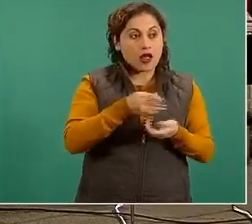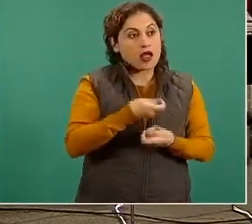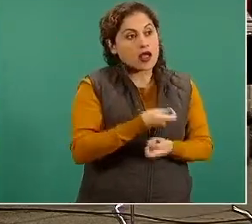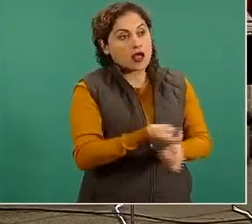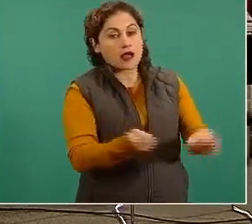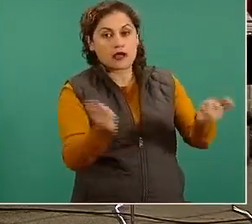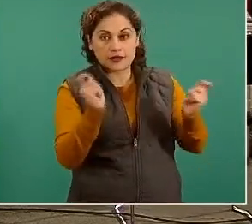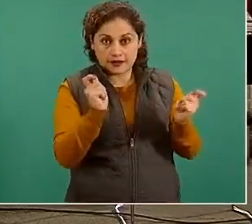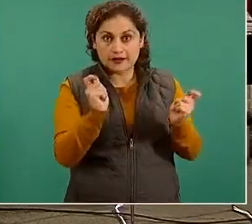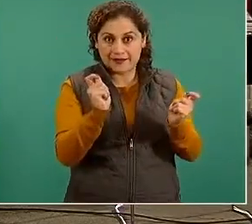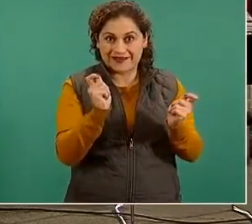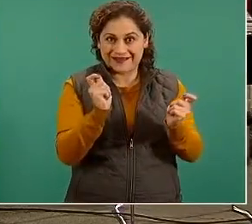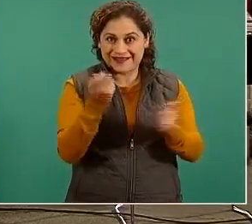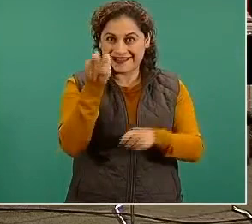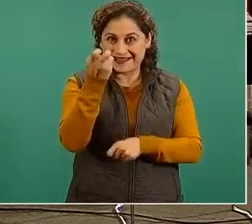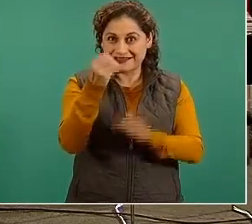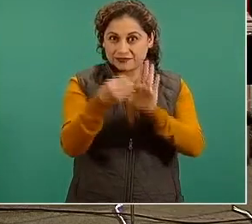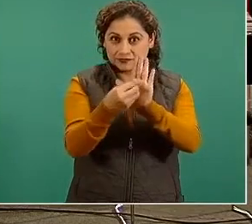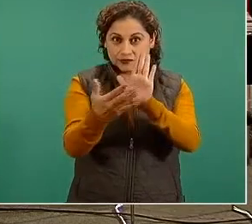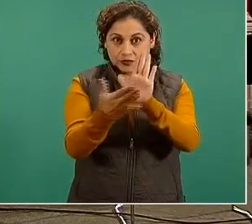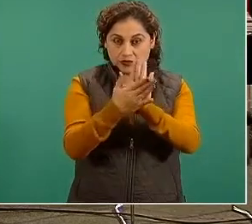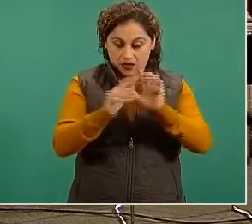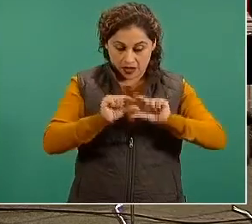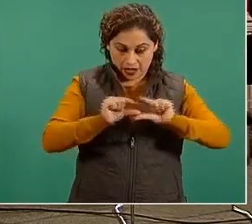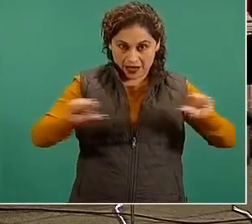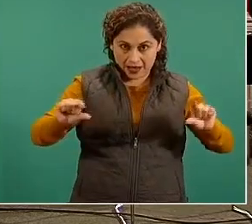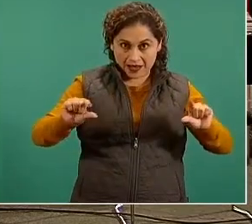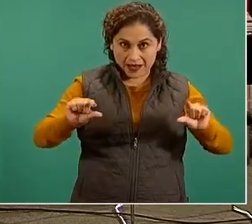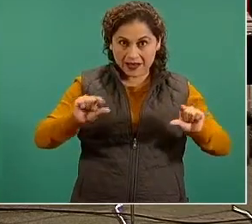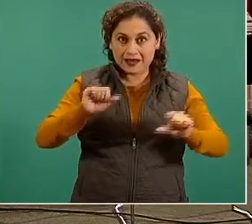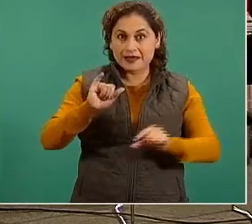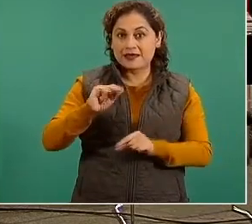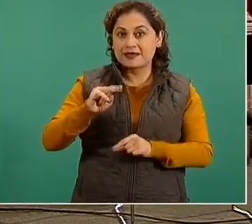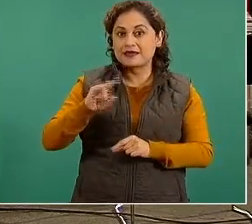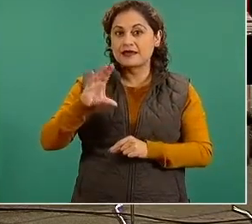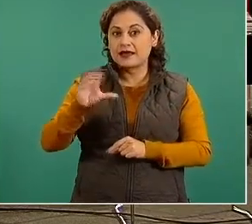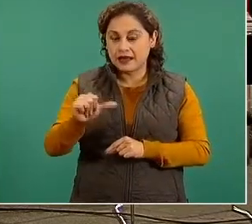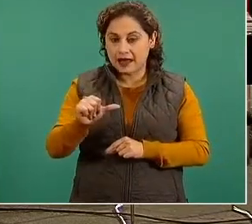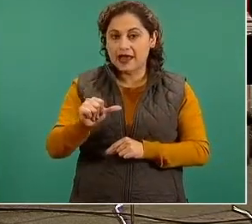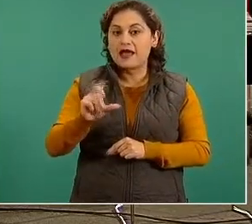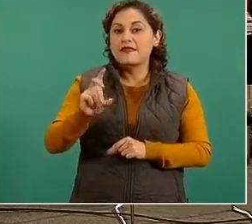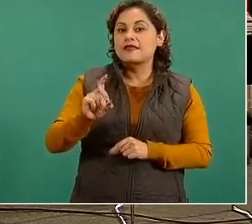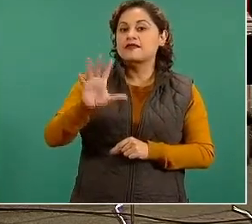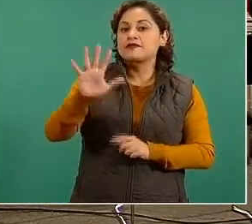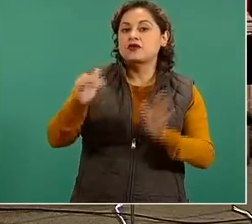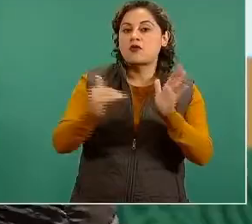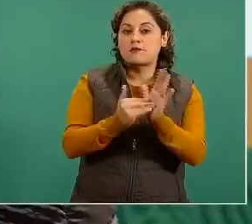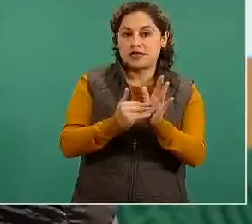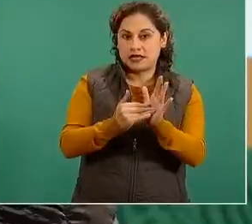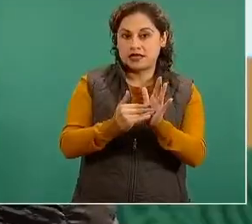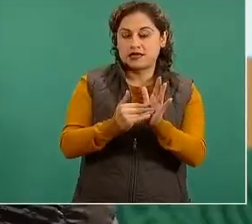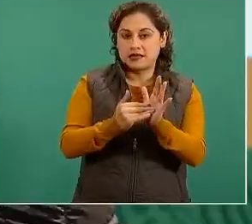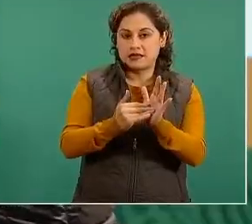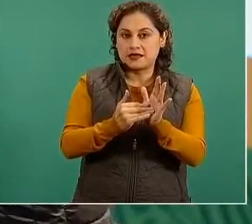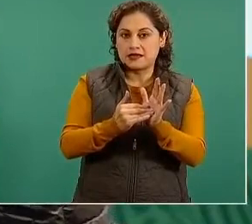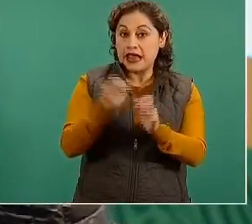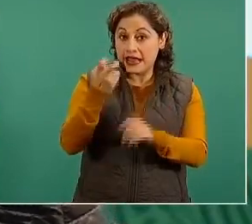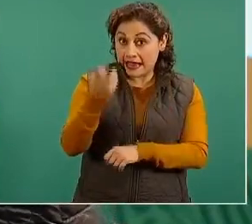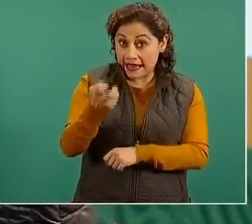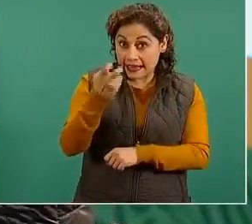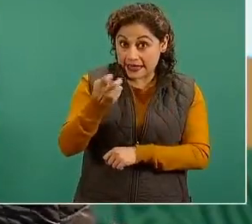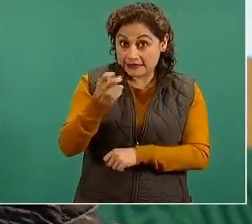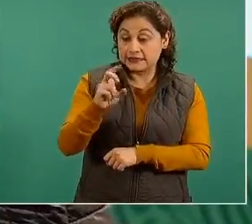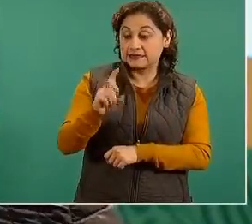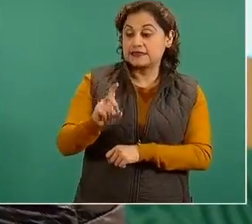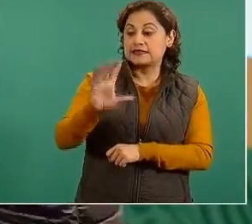puso un en una de los renglones decía incan treinta y cinco mil dosis esas treinta y cinco mil dosis que